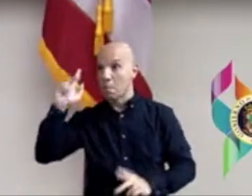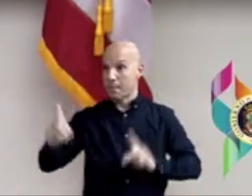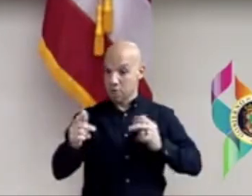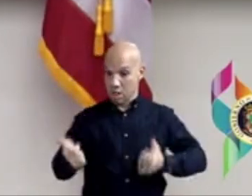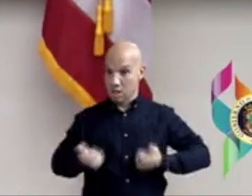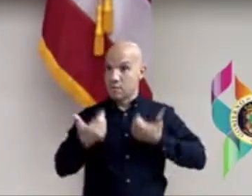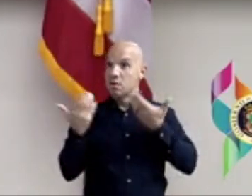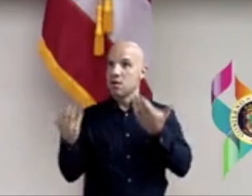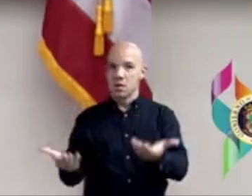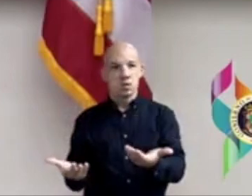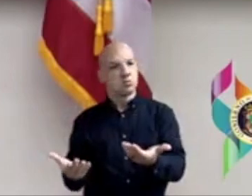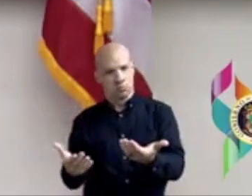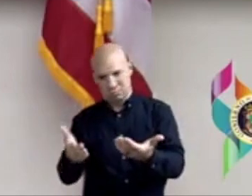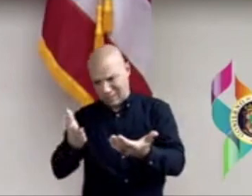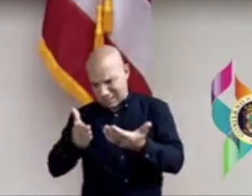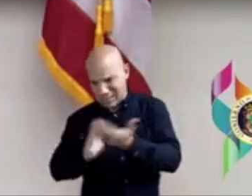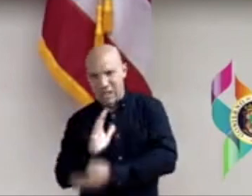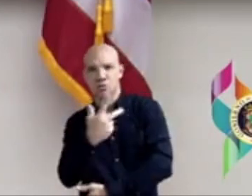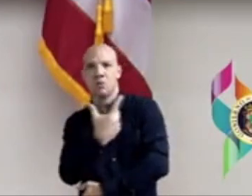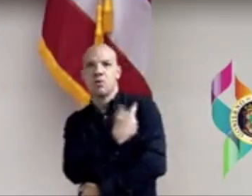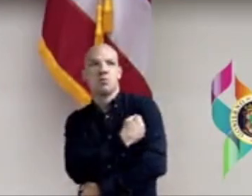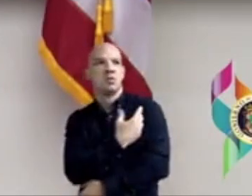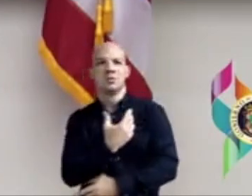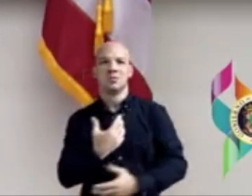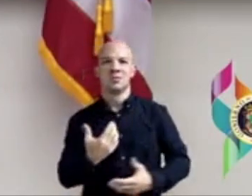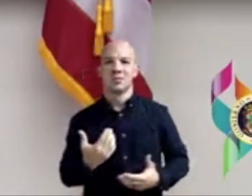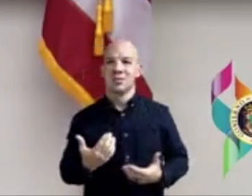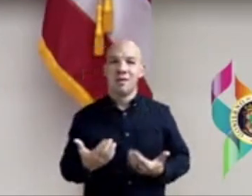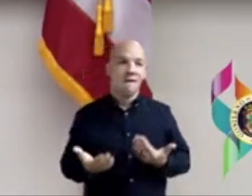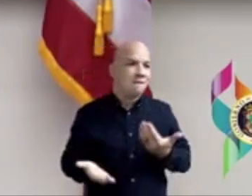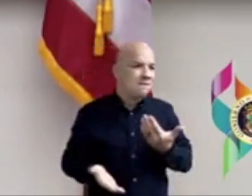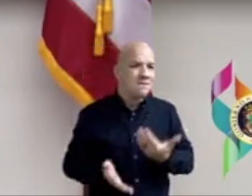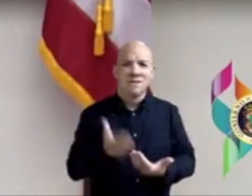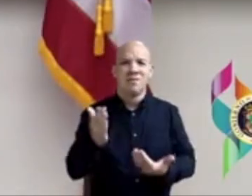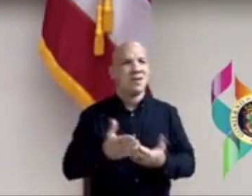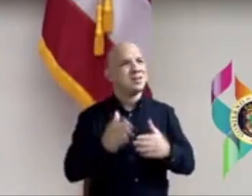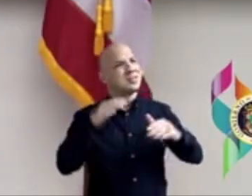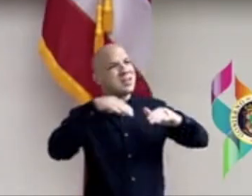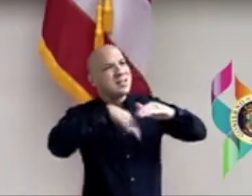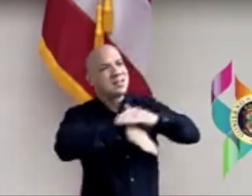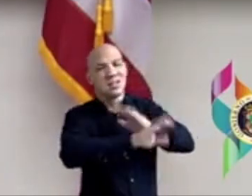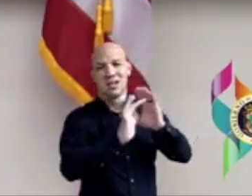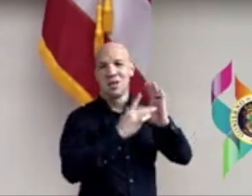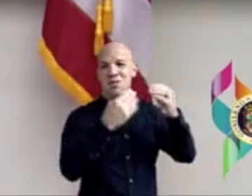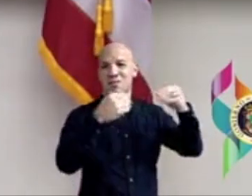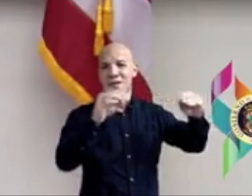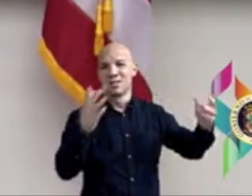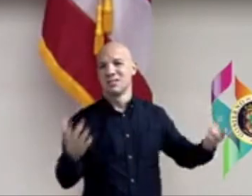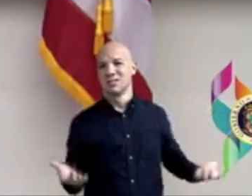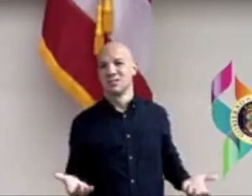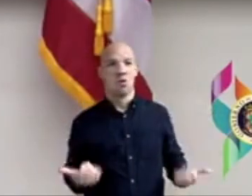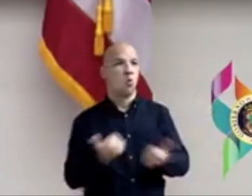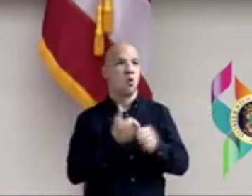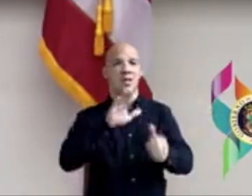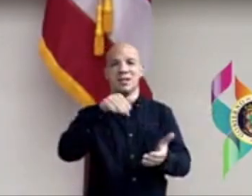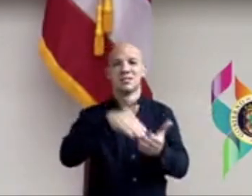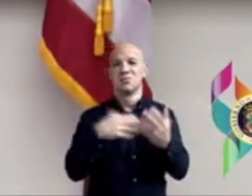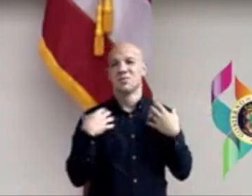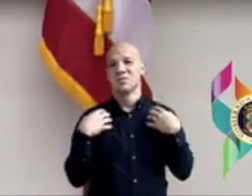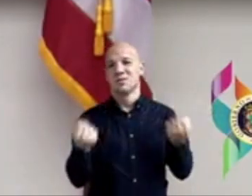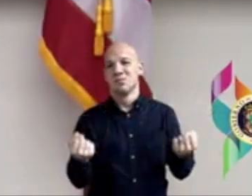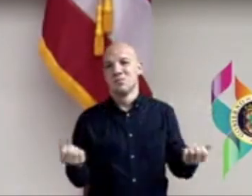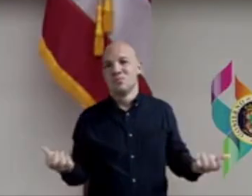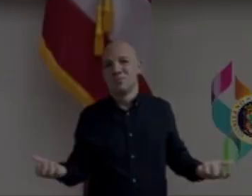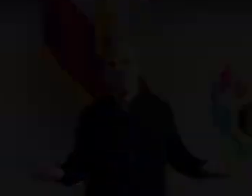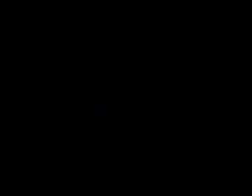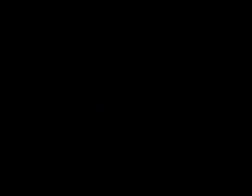ahí de vacunarse. Es más, es que es tan sencillo como ir a una farmacia o ir a cualquier centro de salud. No, ya